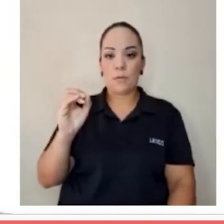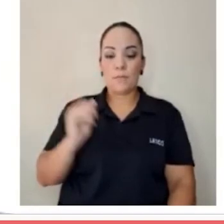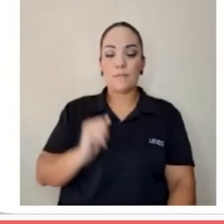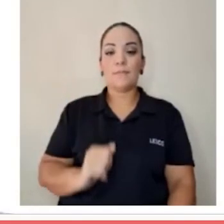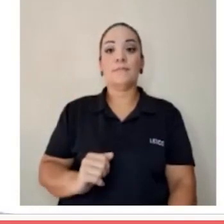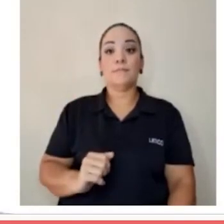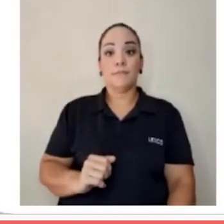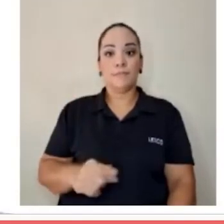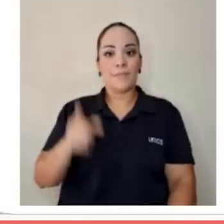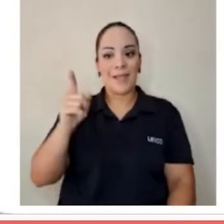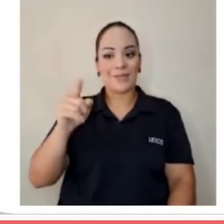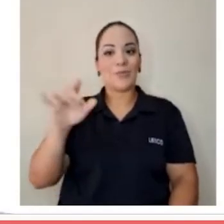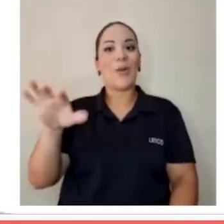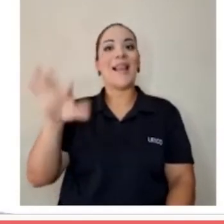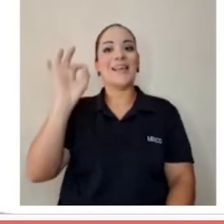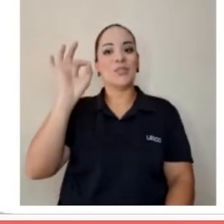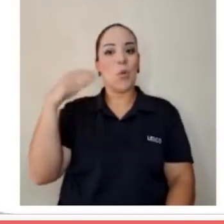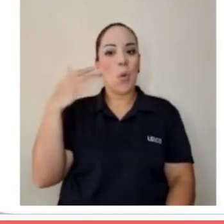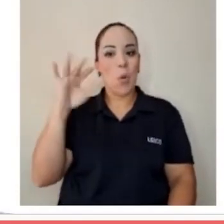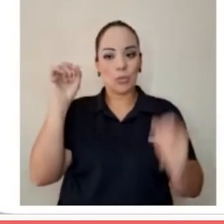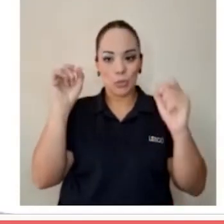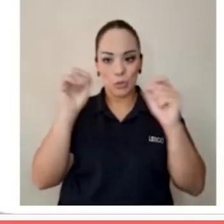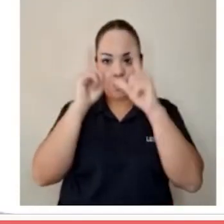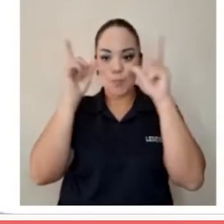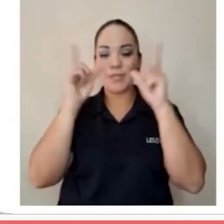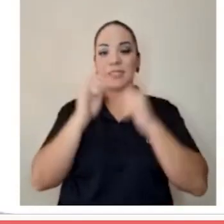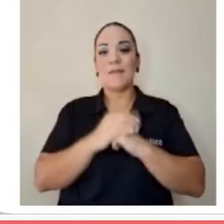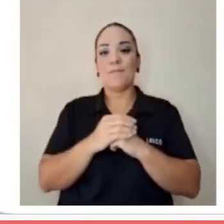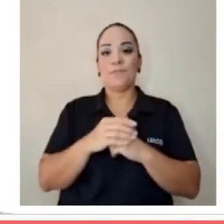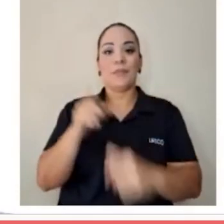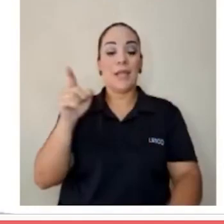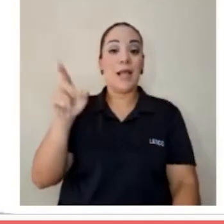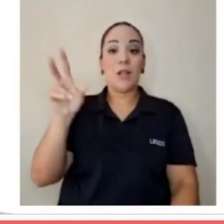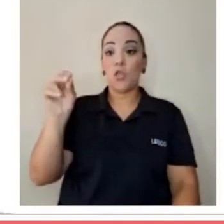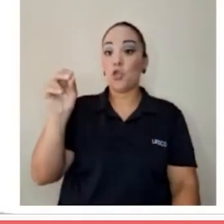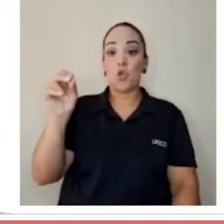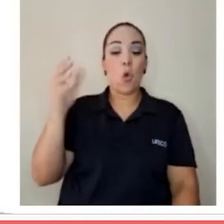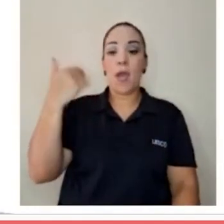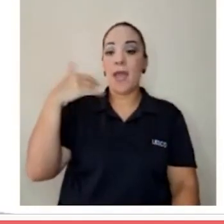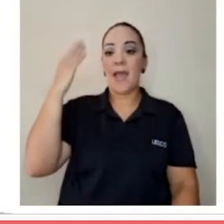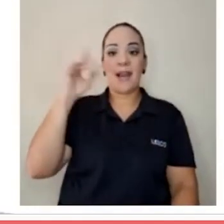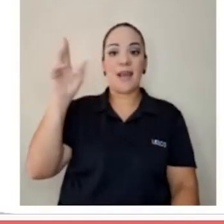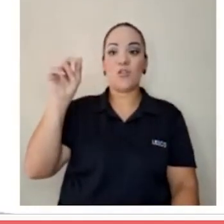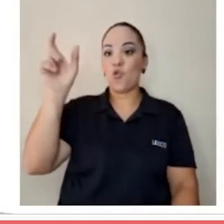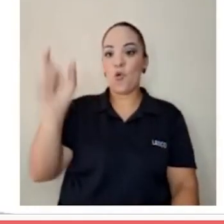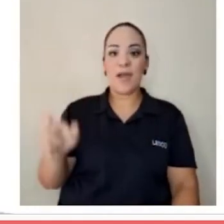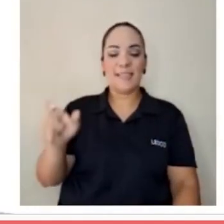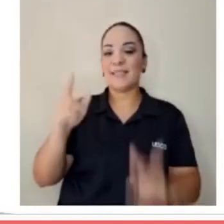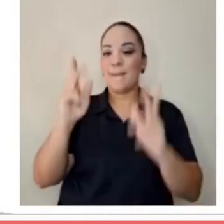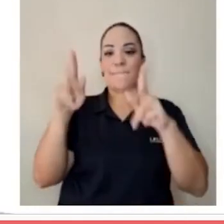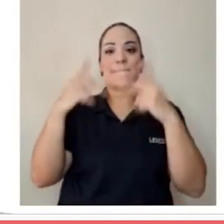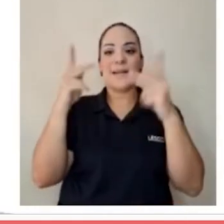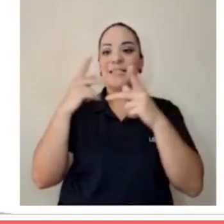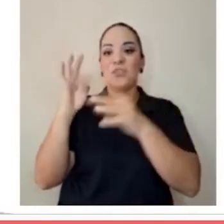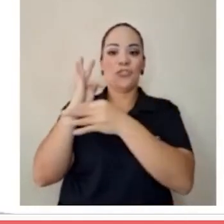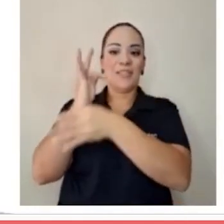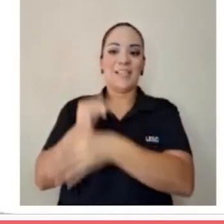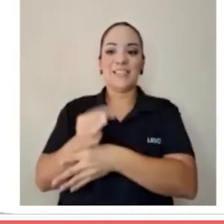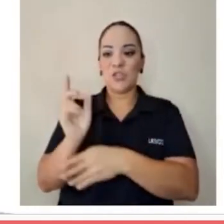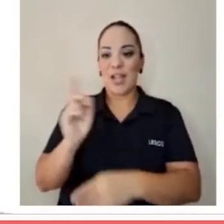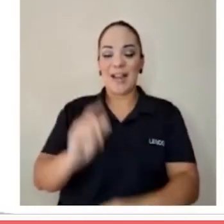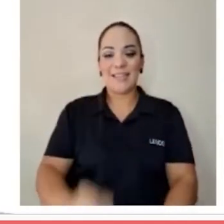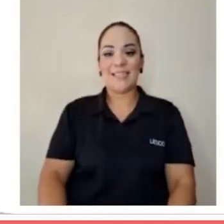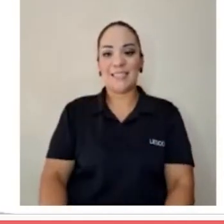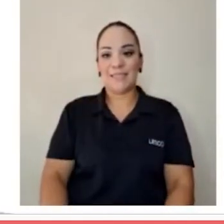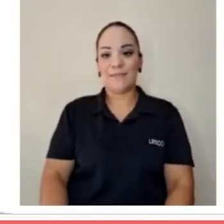elección sorpresiva, porque él no era, ni es, de los partidos tradicionales.